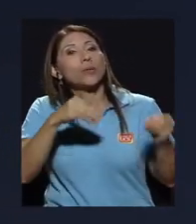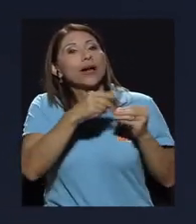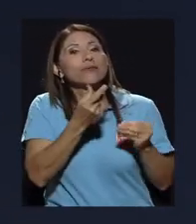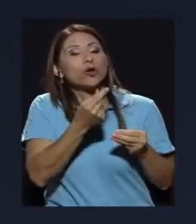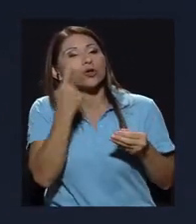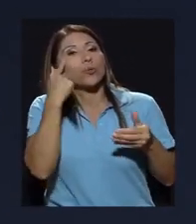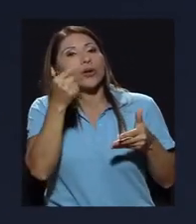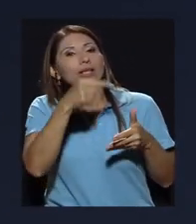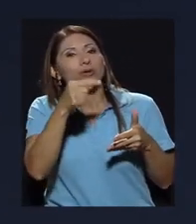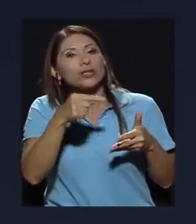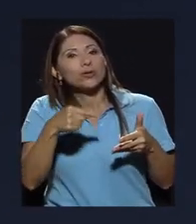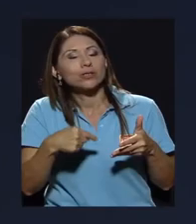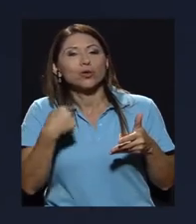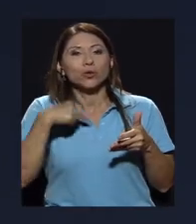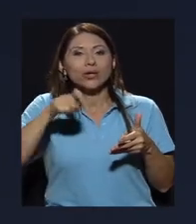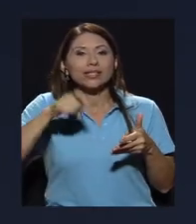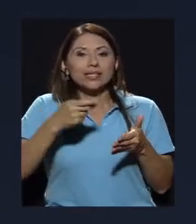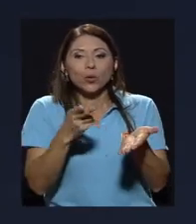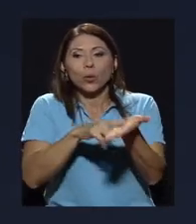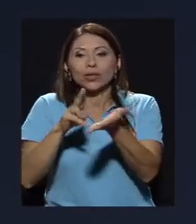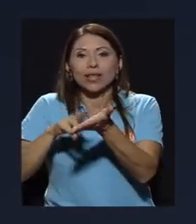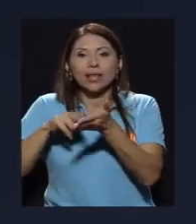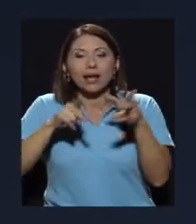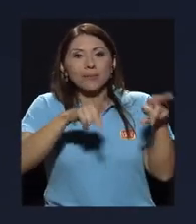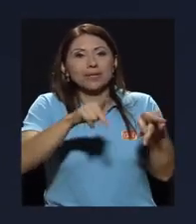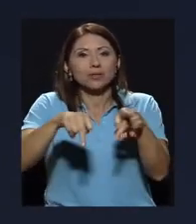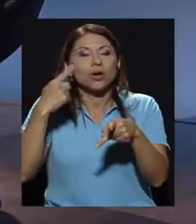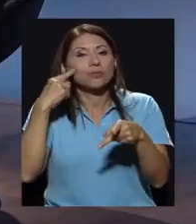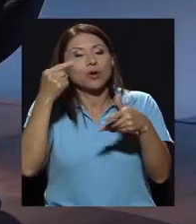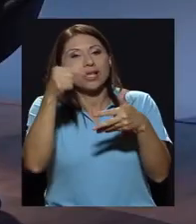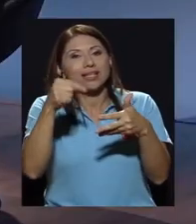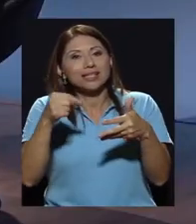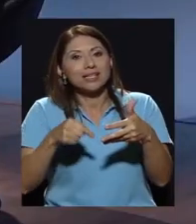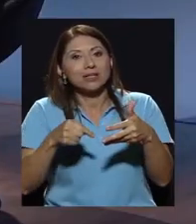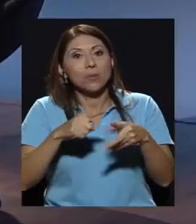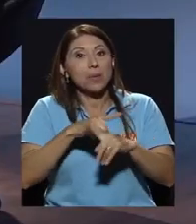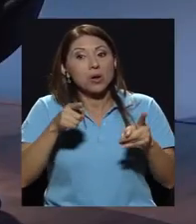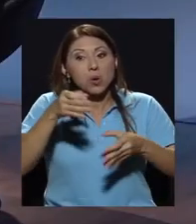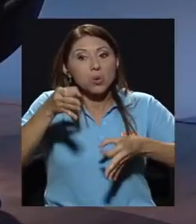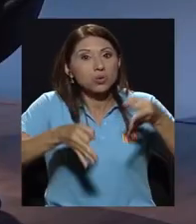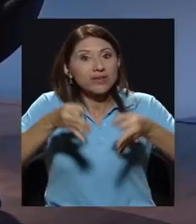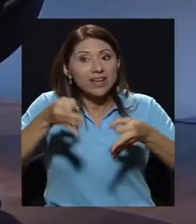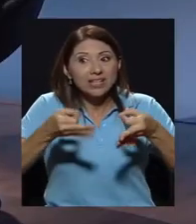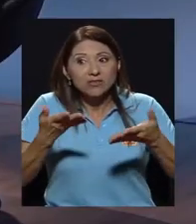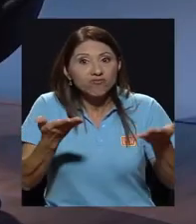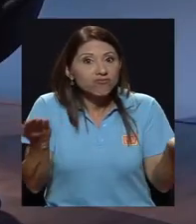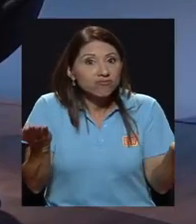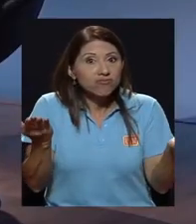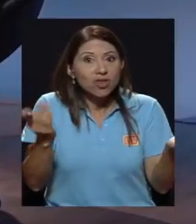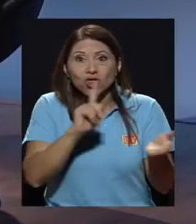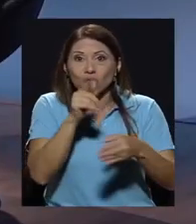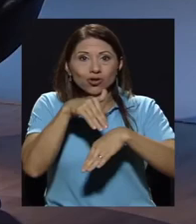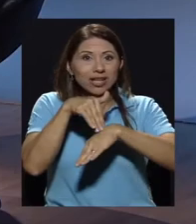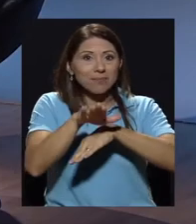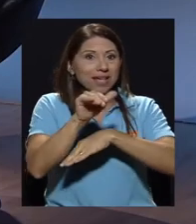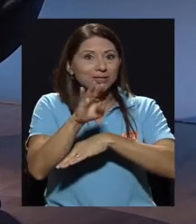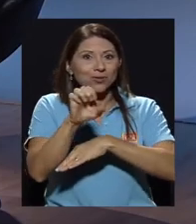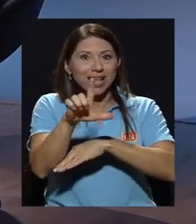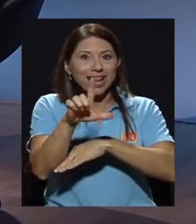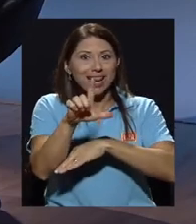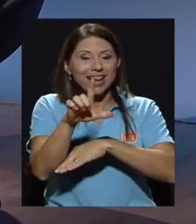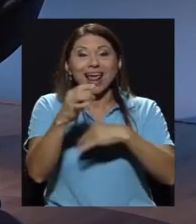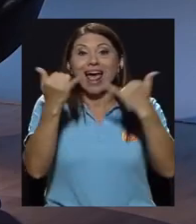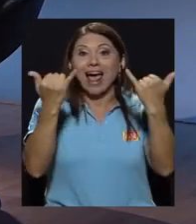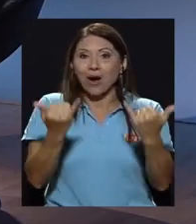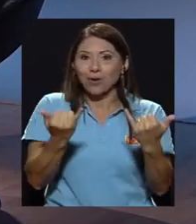necesito contratar personal por esas y estas razones esa justificación no la pasa no se la hacen llegar a SUTEL ahora